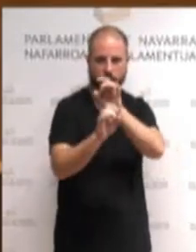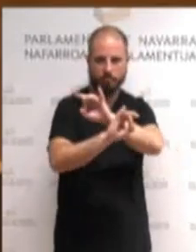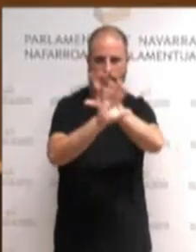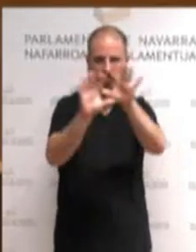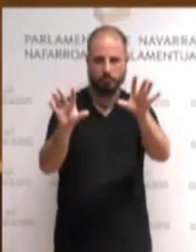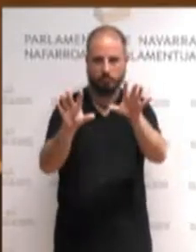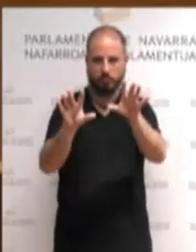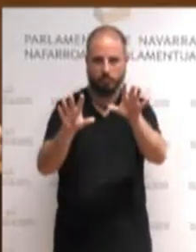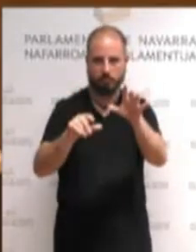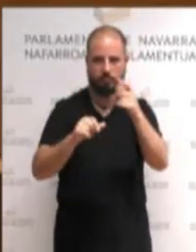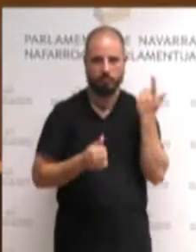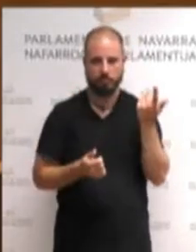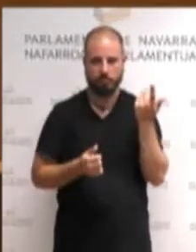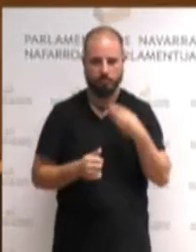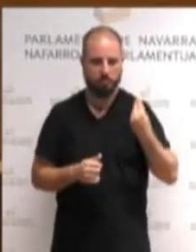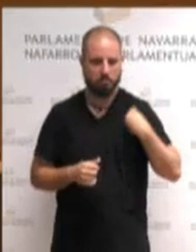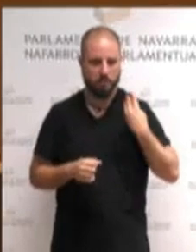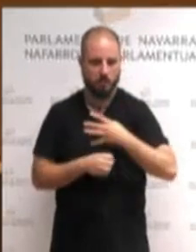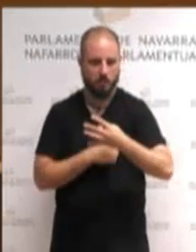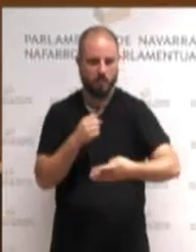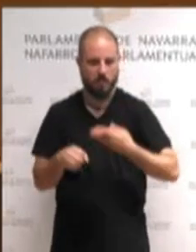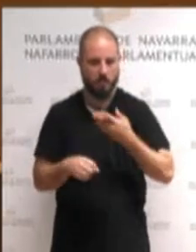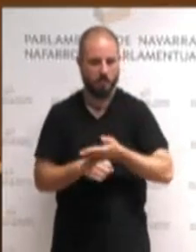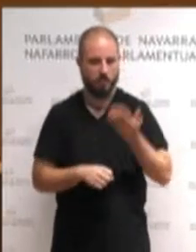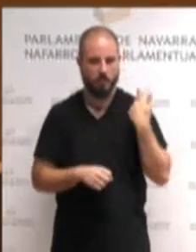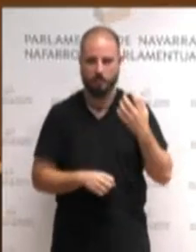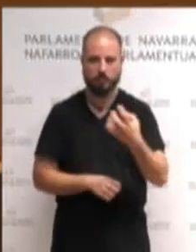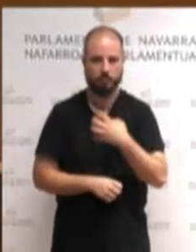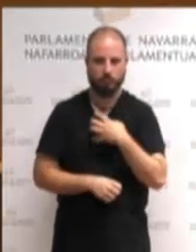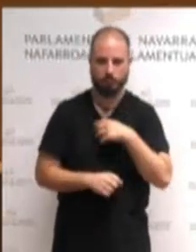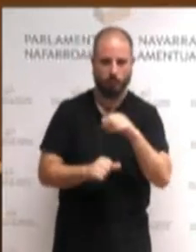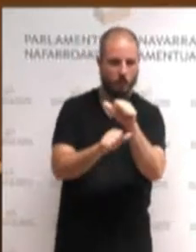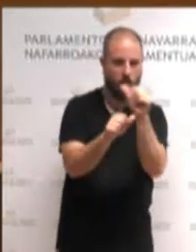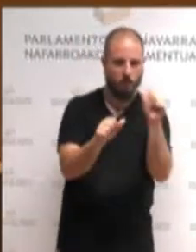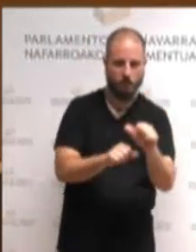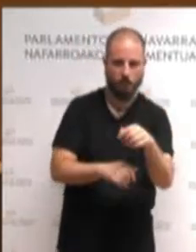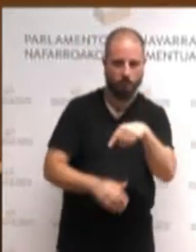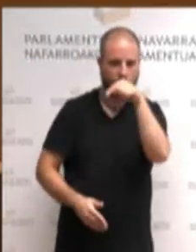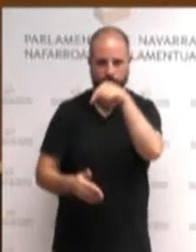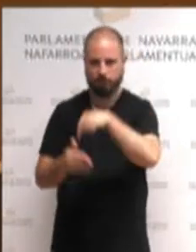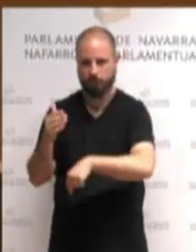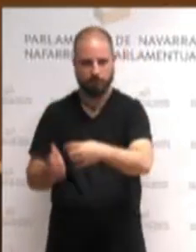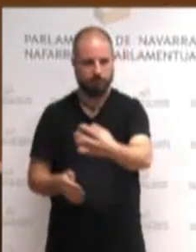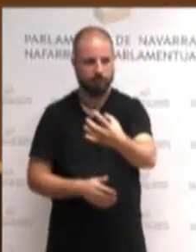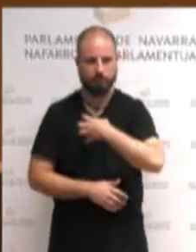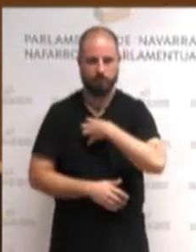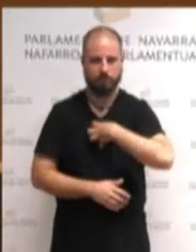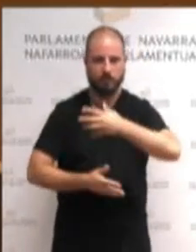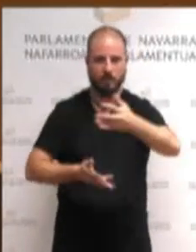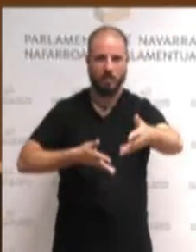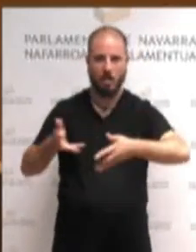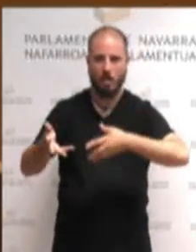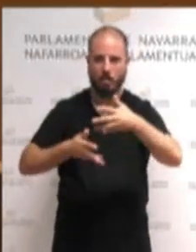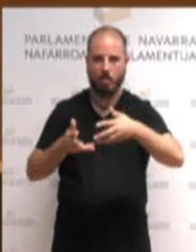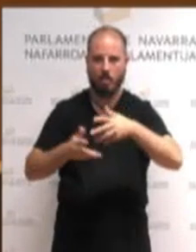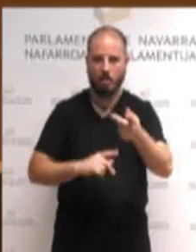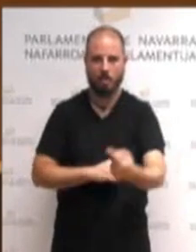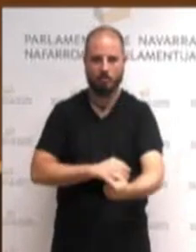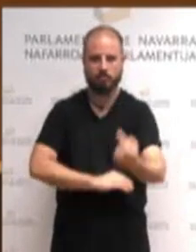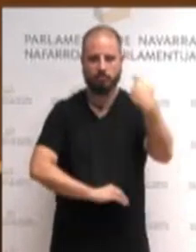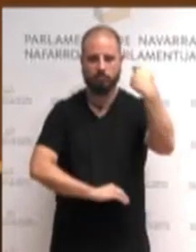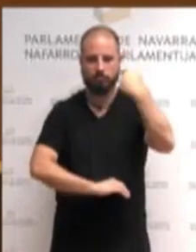una legislatura como la anterior, ni en las formas ni en el fondo. La ciudadanía nos ha dado un mandato